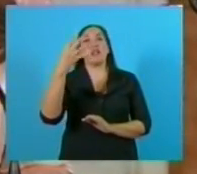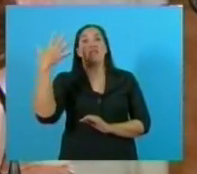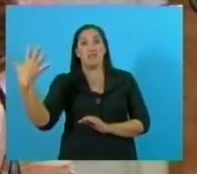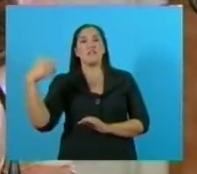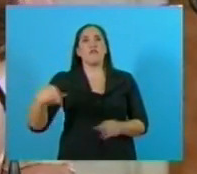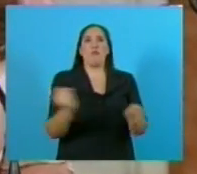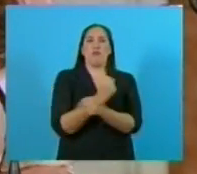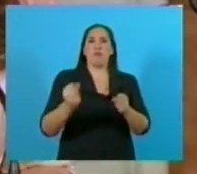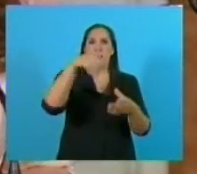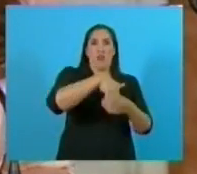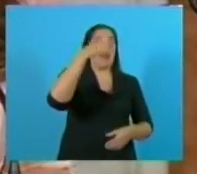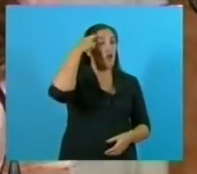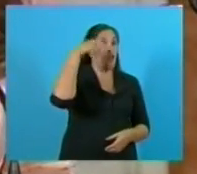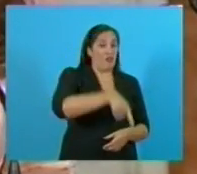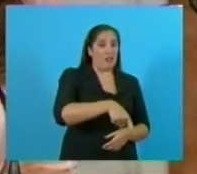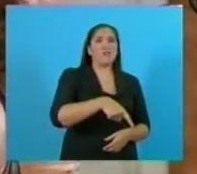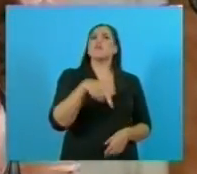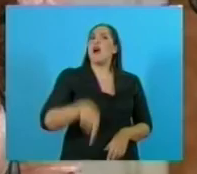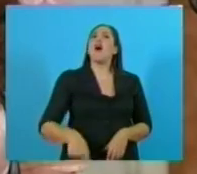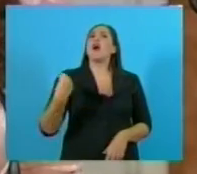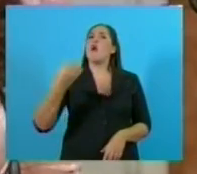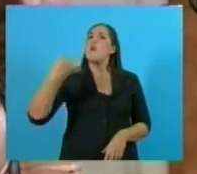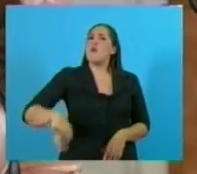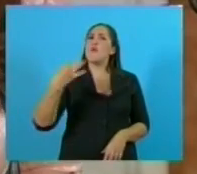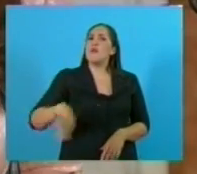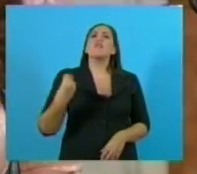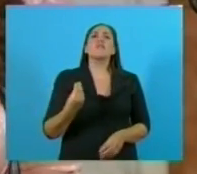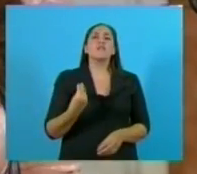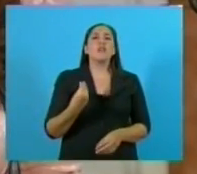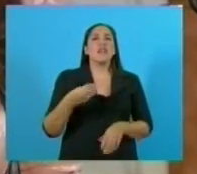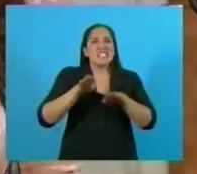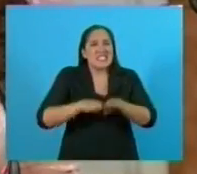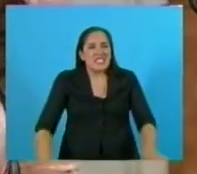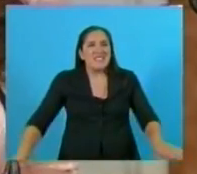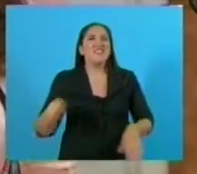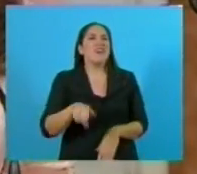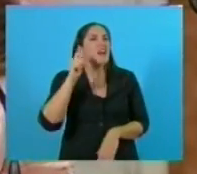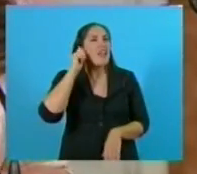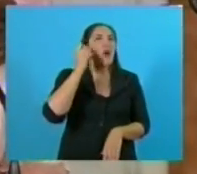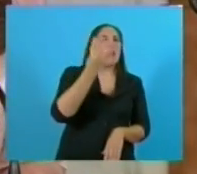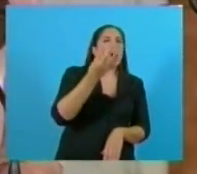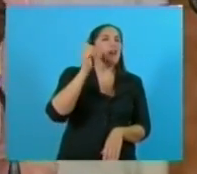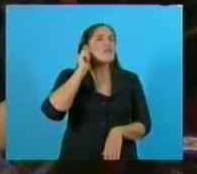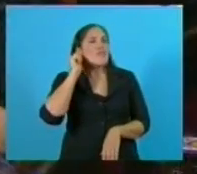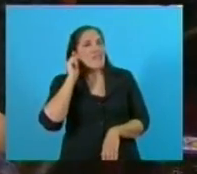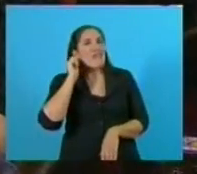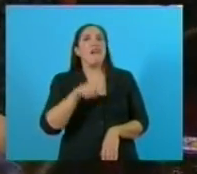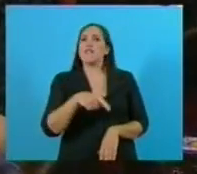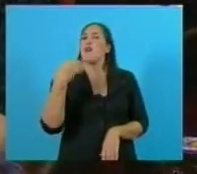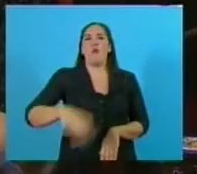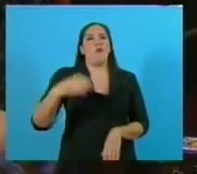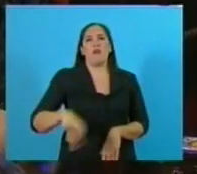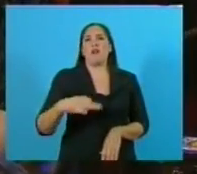Parlamento, se ha tornado obligatoria la educación para los niños de 4 años, cuando se incorporan